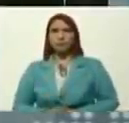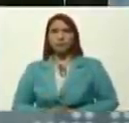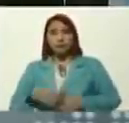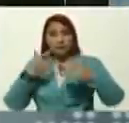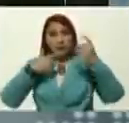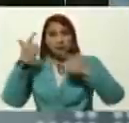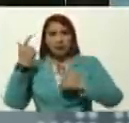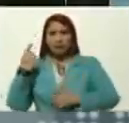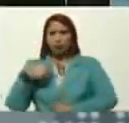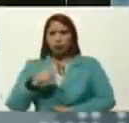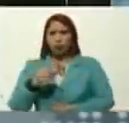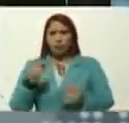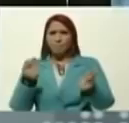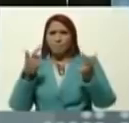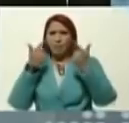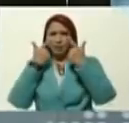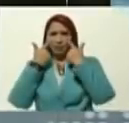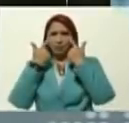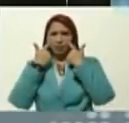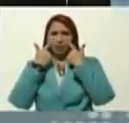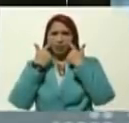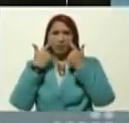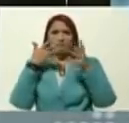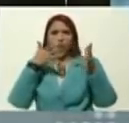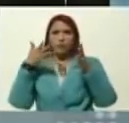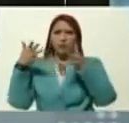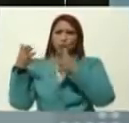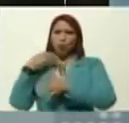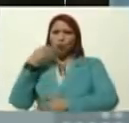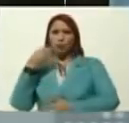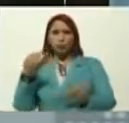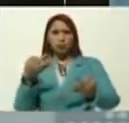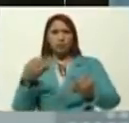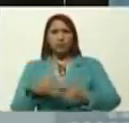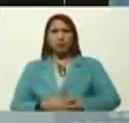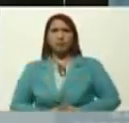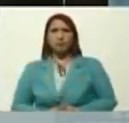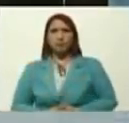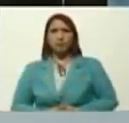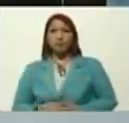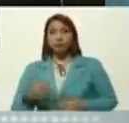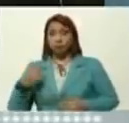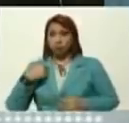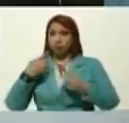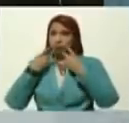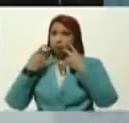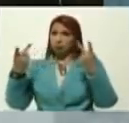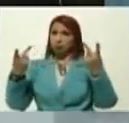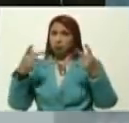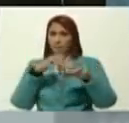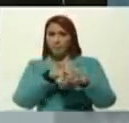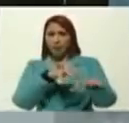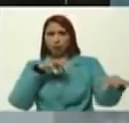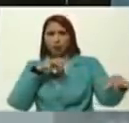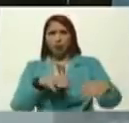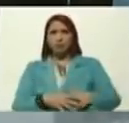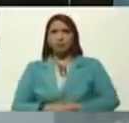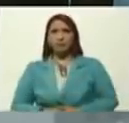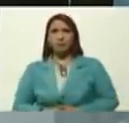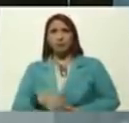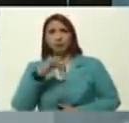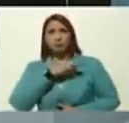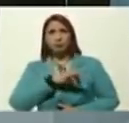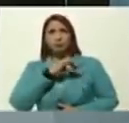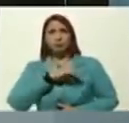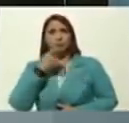Chávez, estuvo pendiente, de la formación, de la juventud, siempre, ese es mi mensaje, a la mayoría, social,